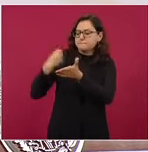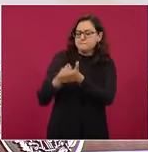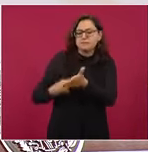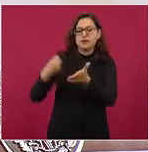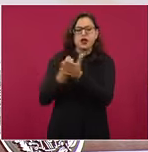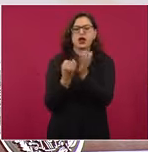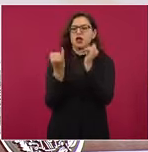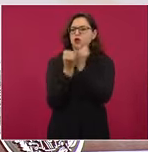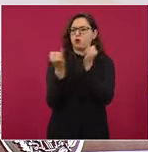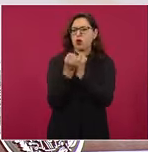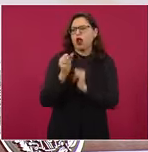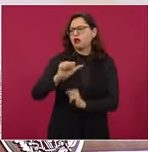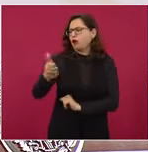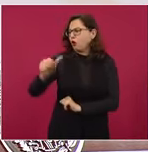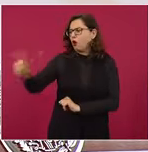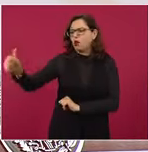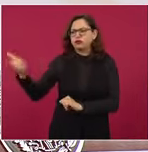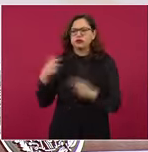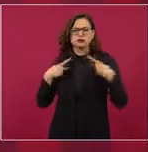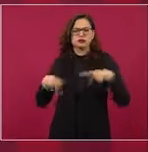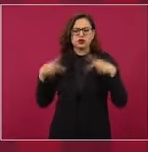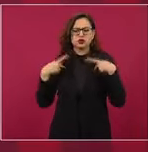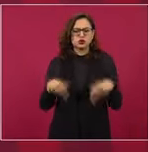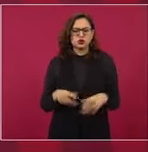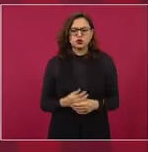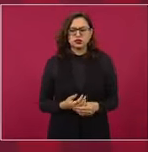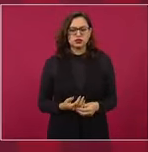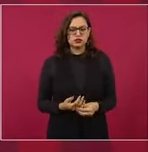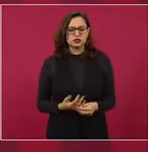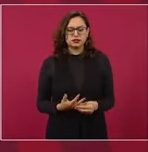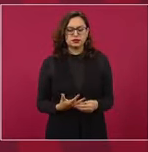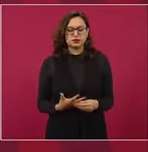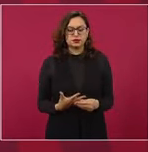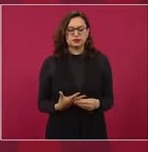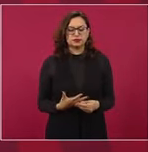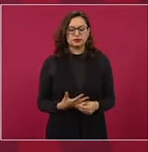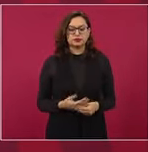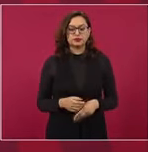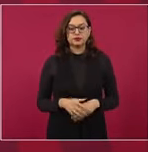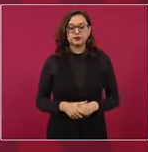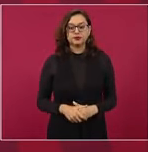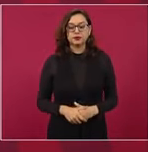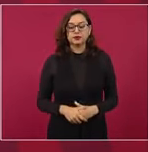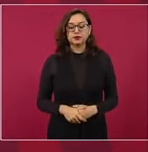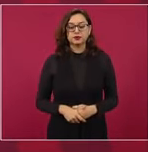Bueno, nosotros lo que hicimos fue